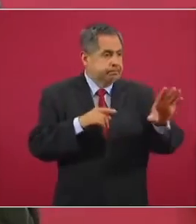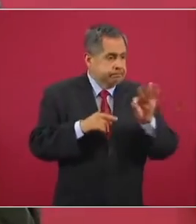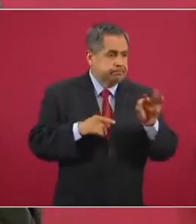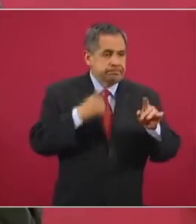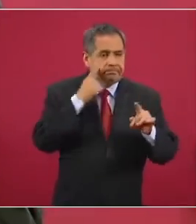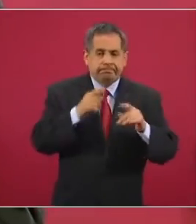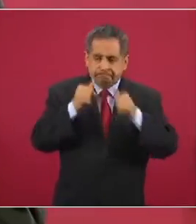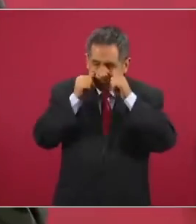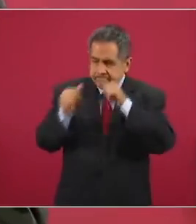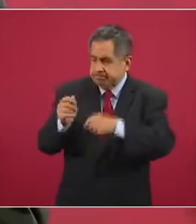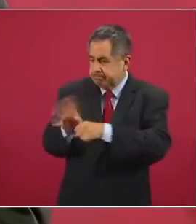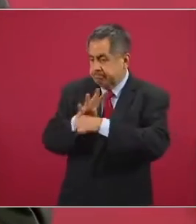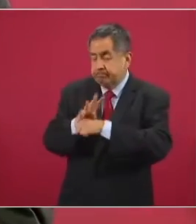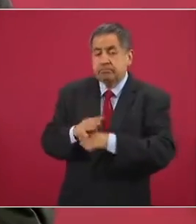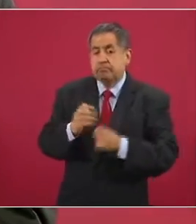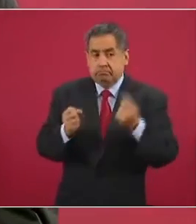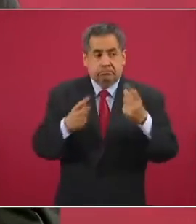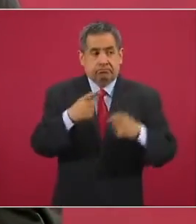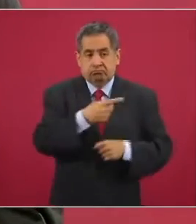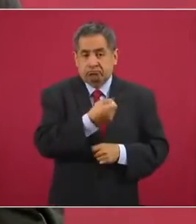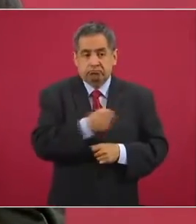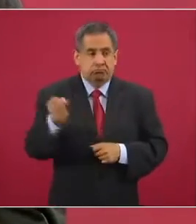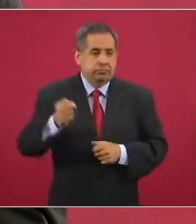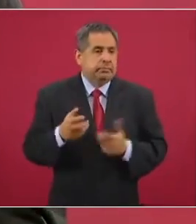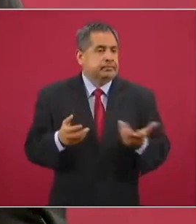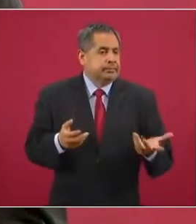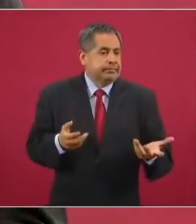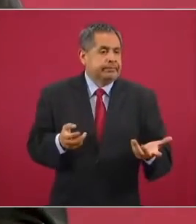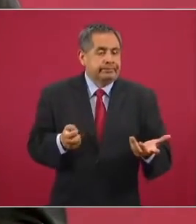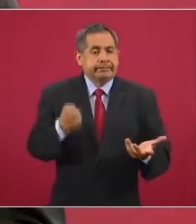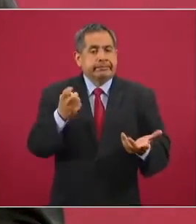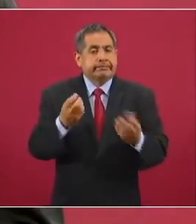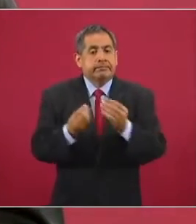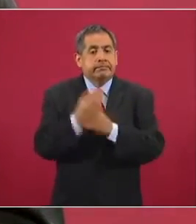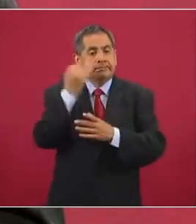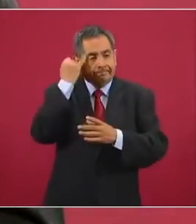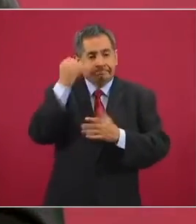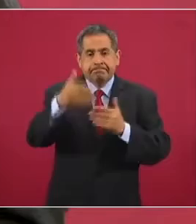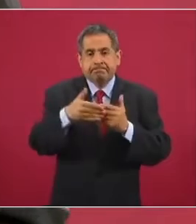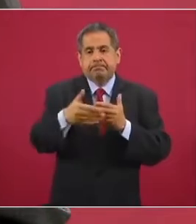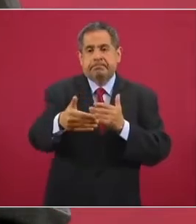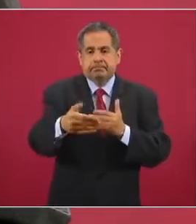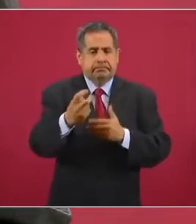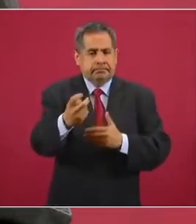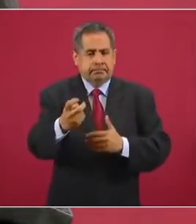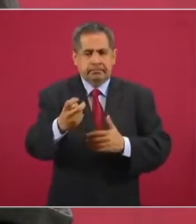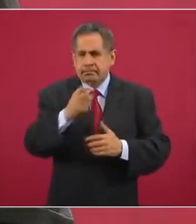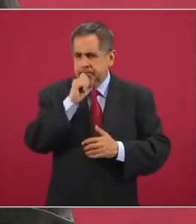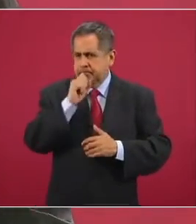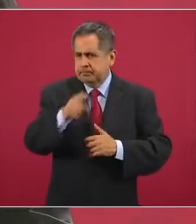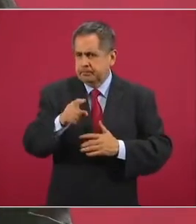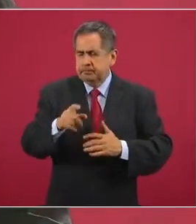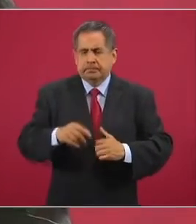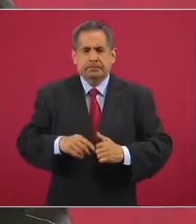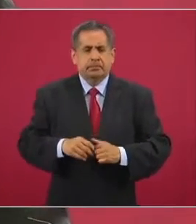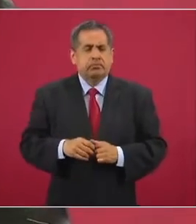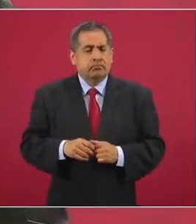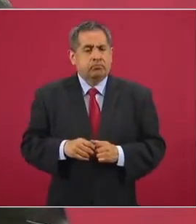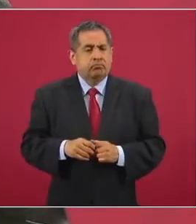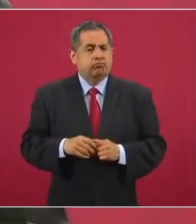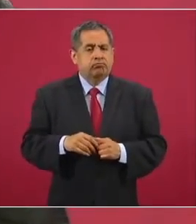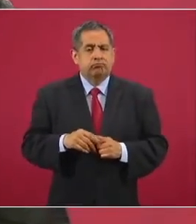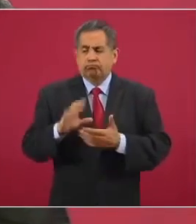COVID. Entonces, esa es la etapa nueva y el